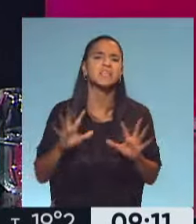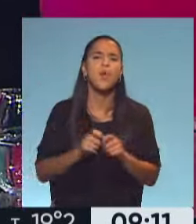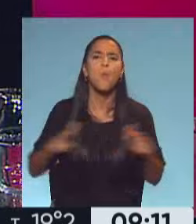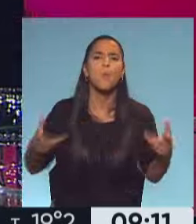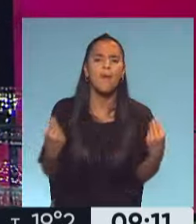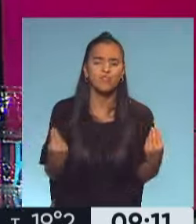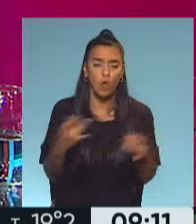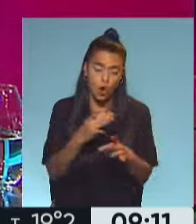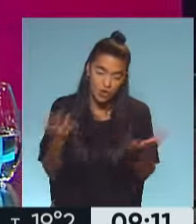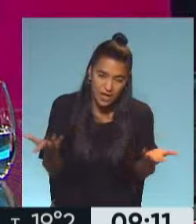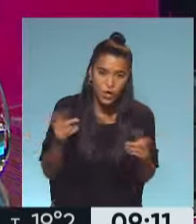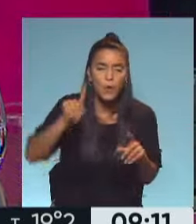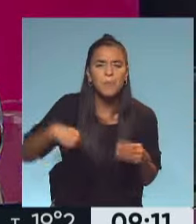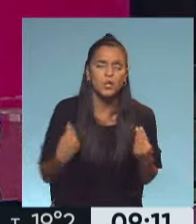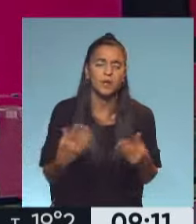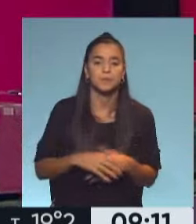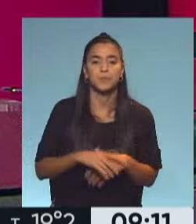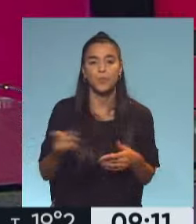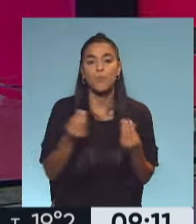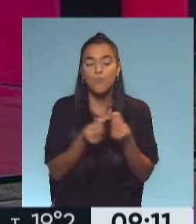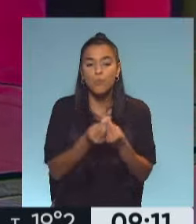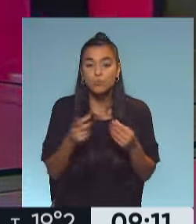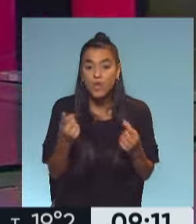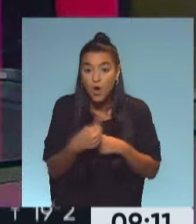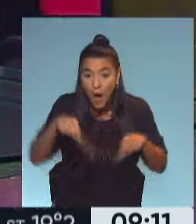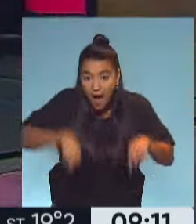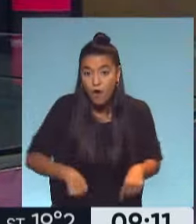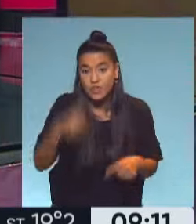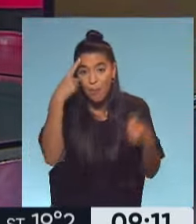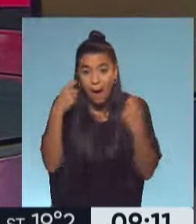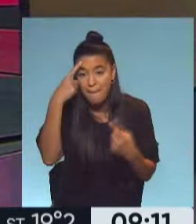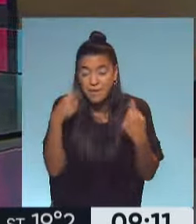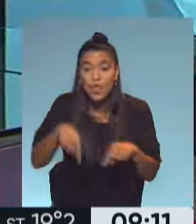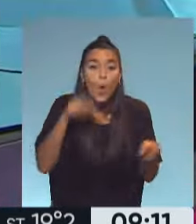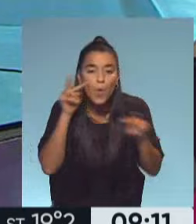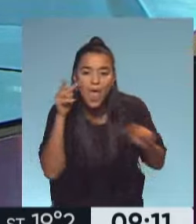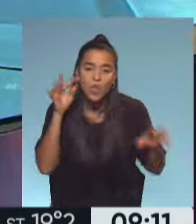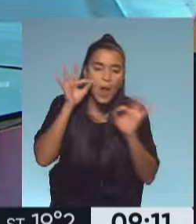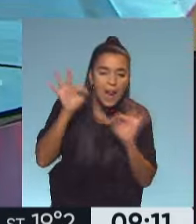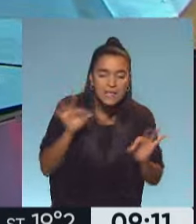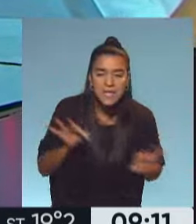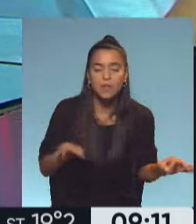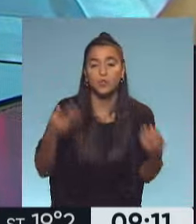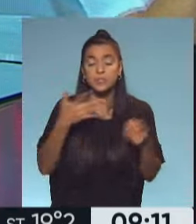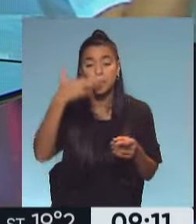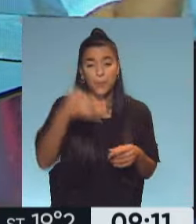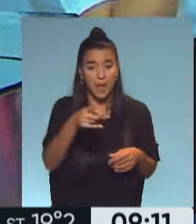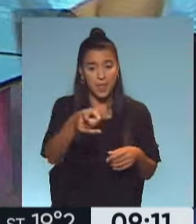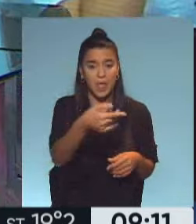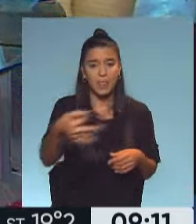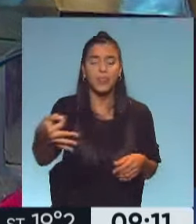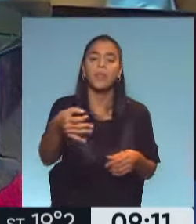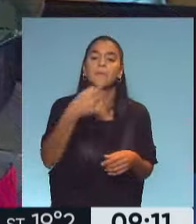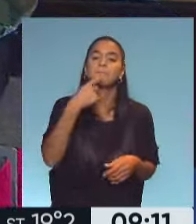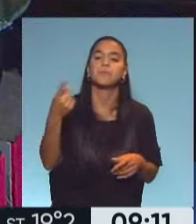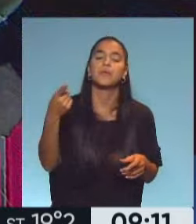Bueno, muchas cosas las estamos aprendiendo, y viendo y analizando. Es verdad, hay un descenso